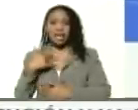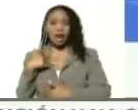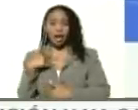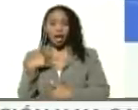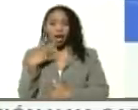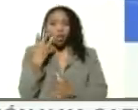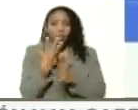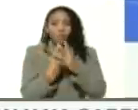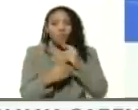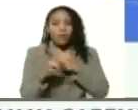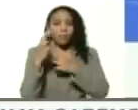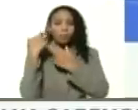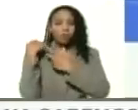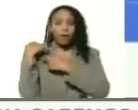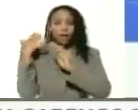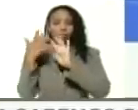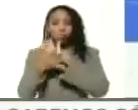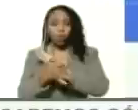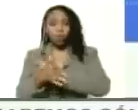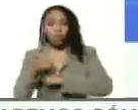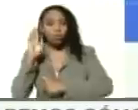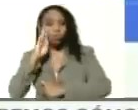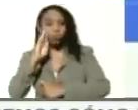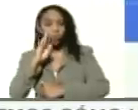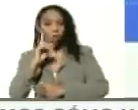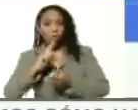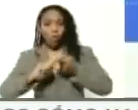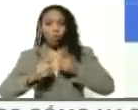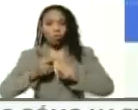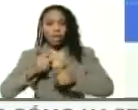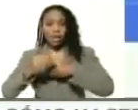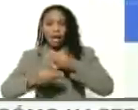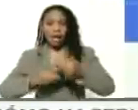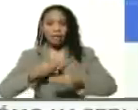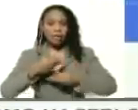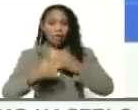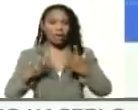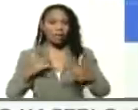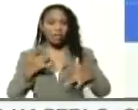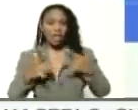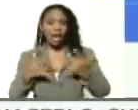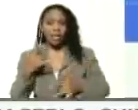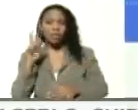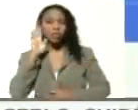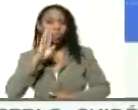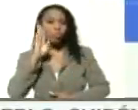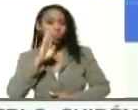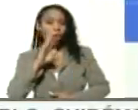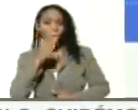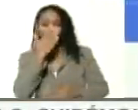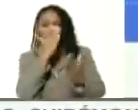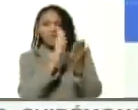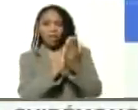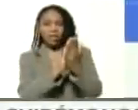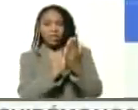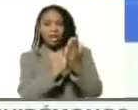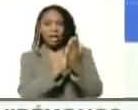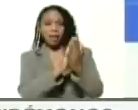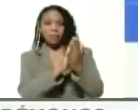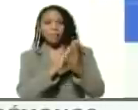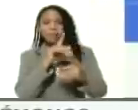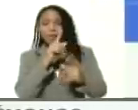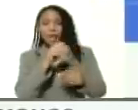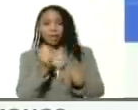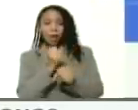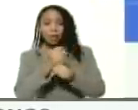responsabilidad en el consentimiento de actividades ilegales en la frontera y el empleo de